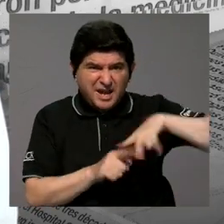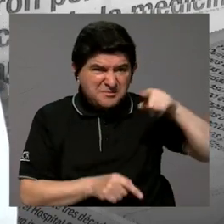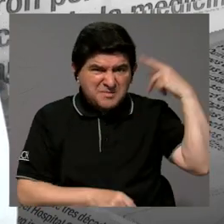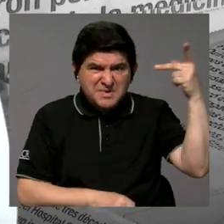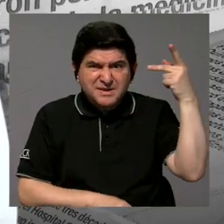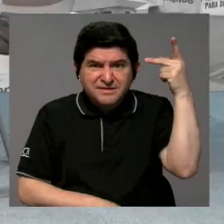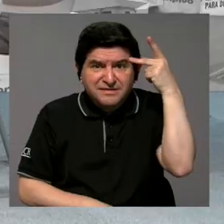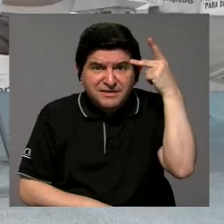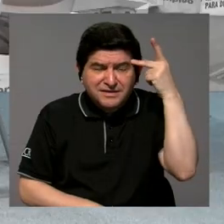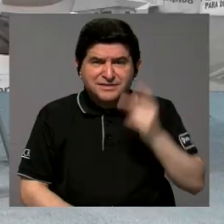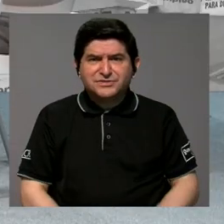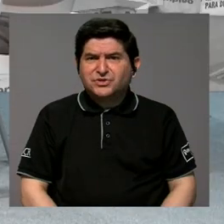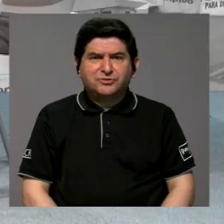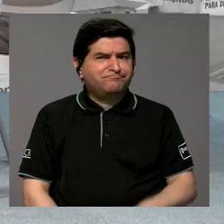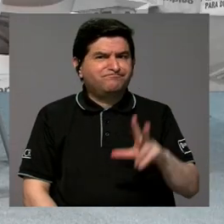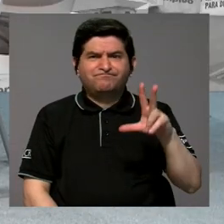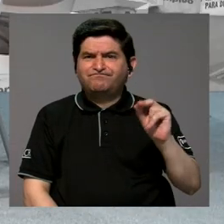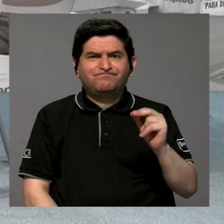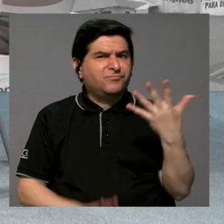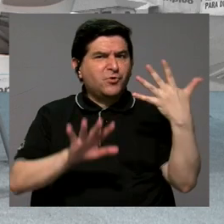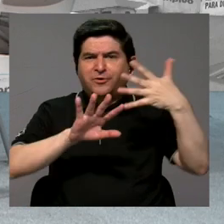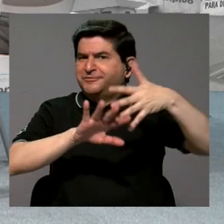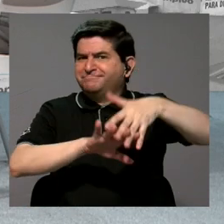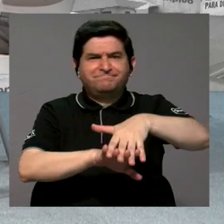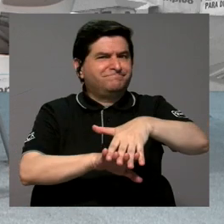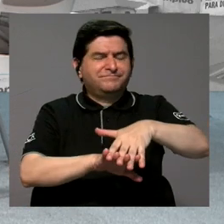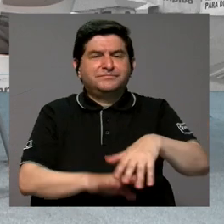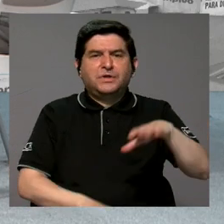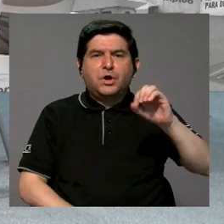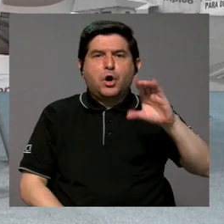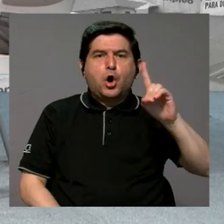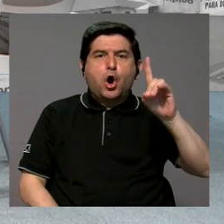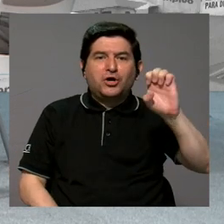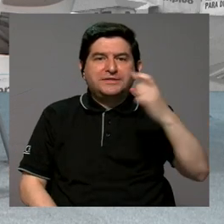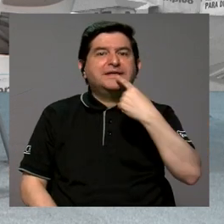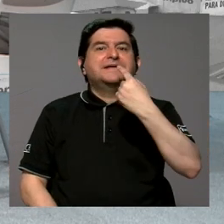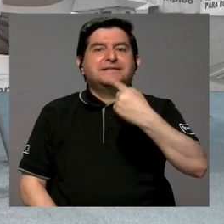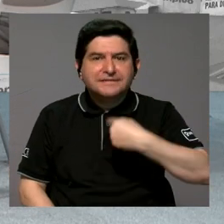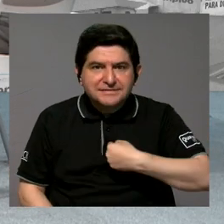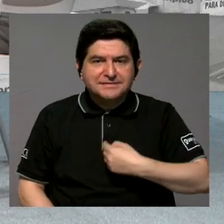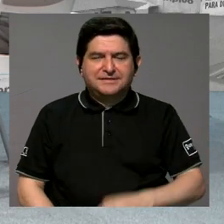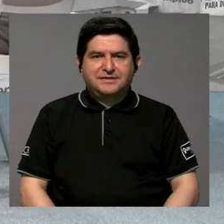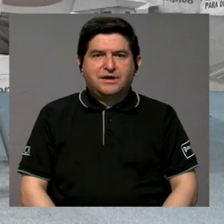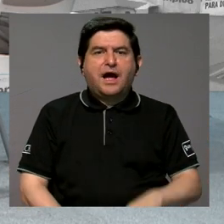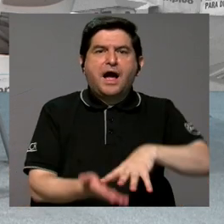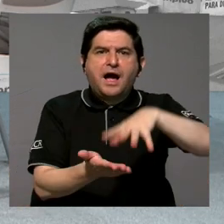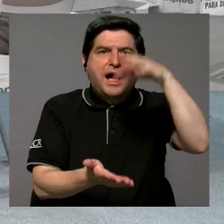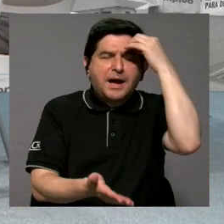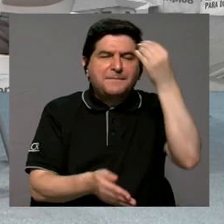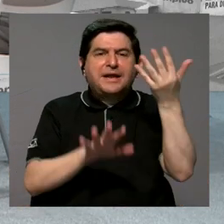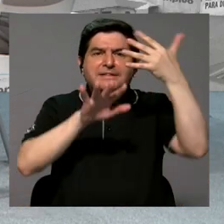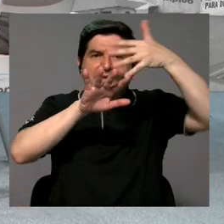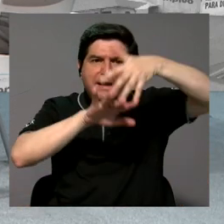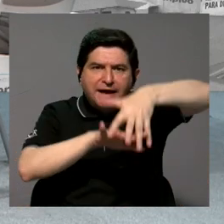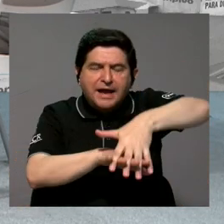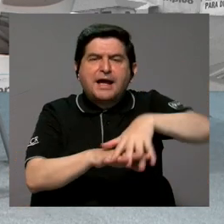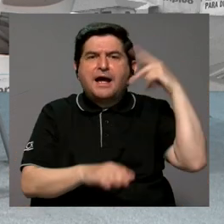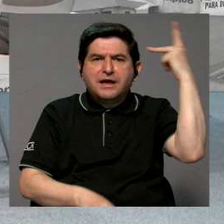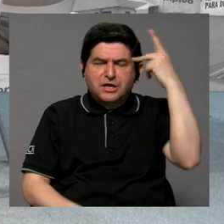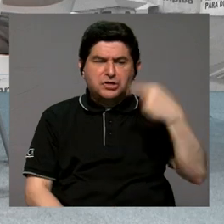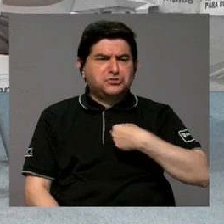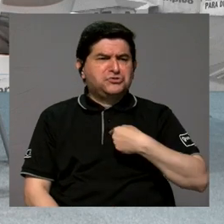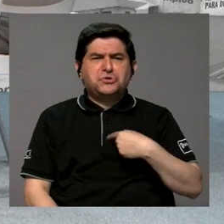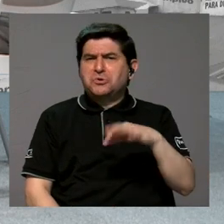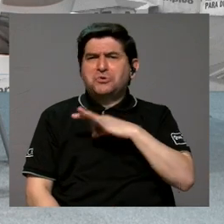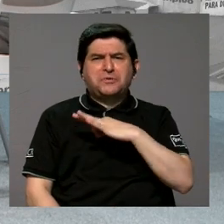de esas políticas, las políticas no están integradas. La misma OCDE nos acaba de decir, tienen que aprender a integrar las políticas. ¿Qué gano yo